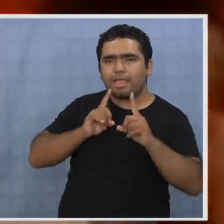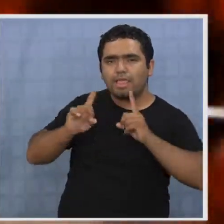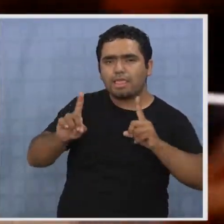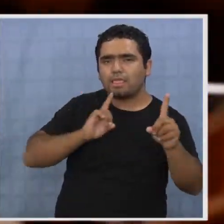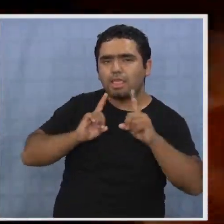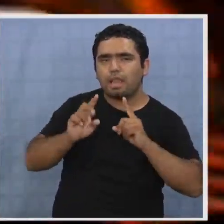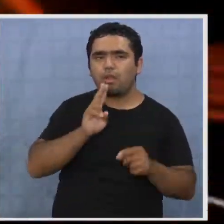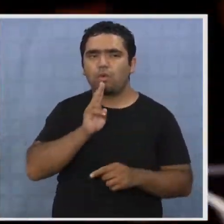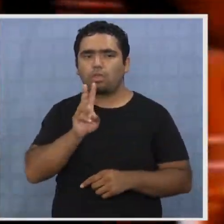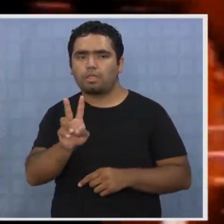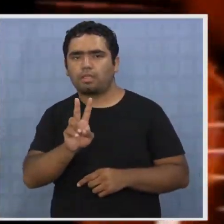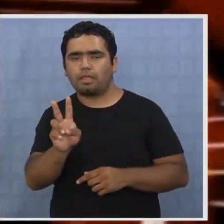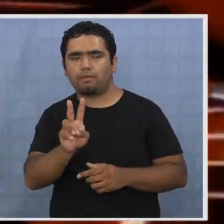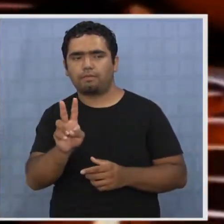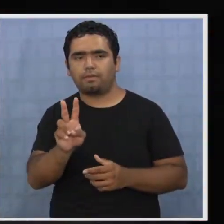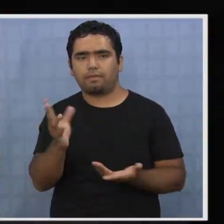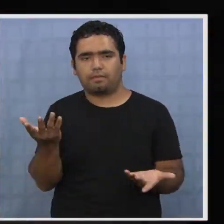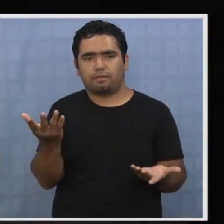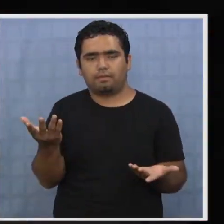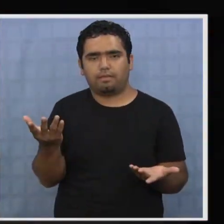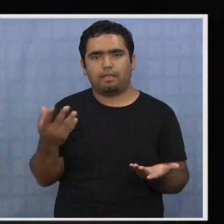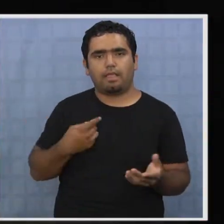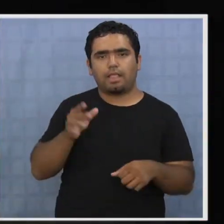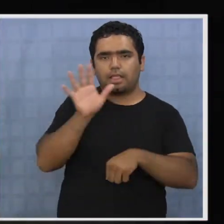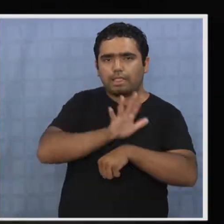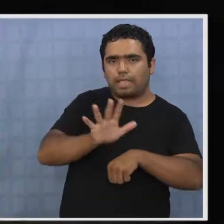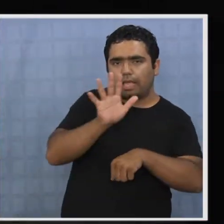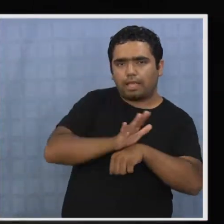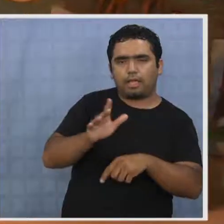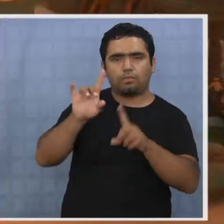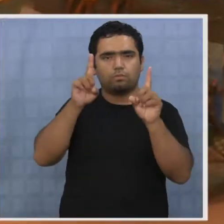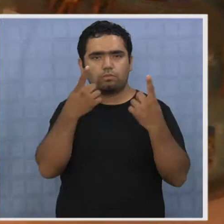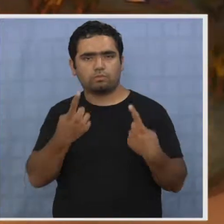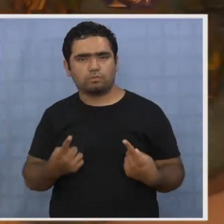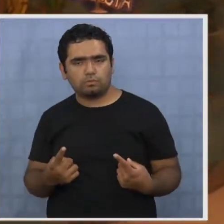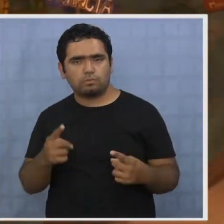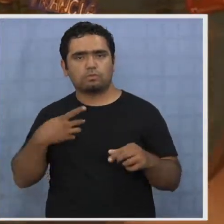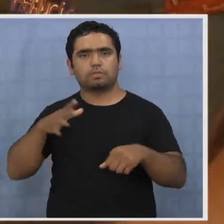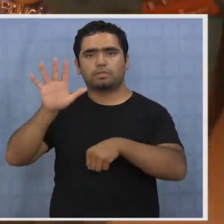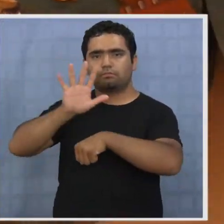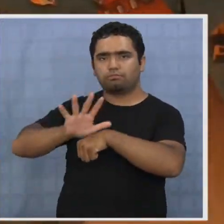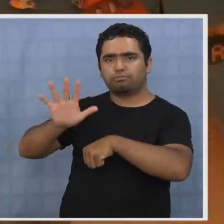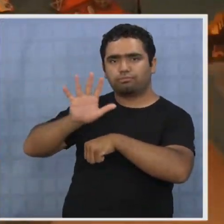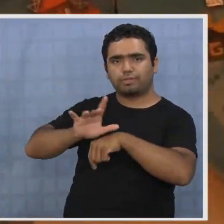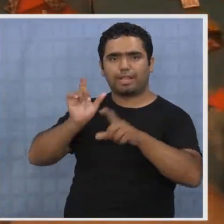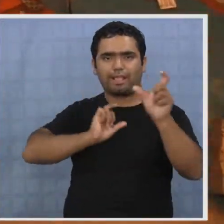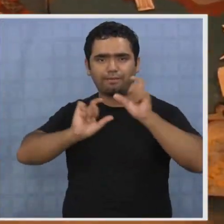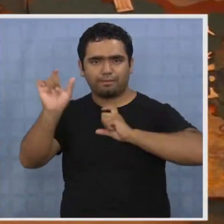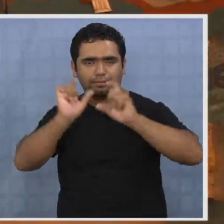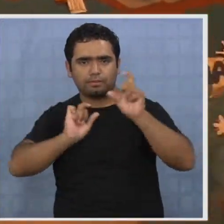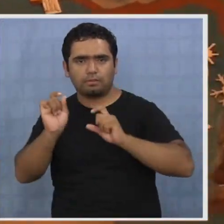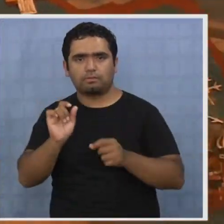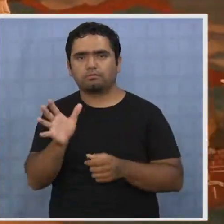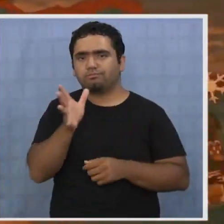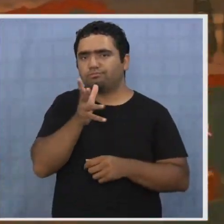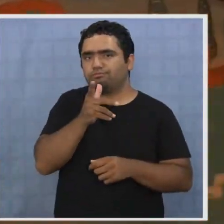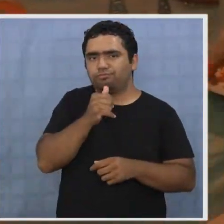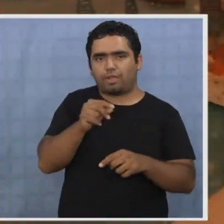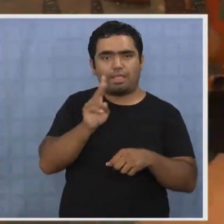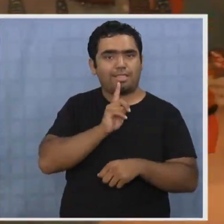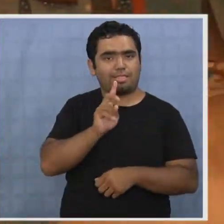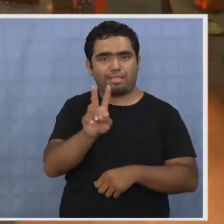ciudadano, el teatro, música, cine, literatura y otras expresiones no llegarán a nuestras